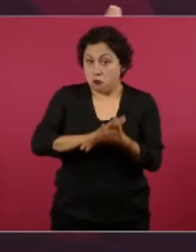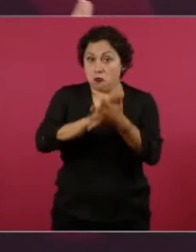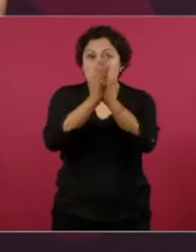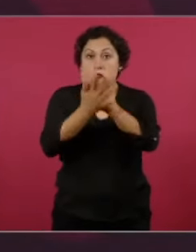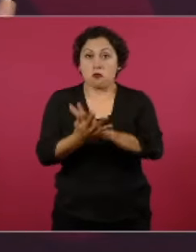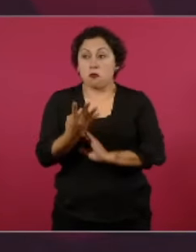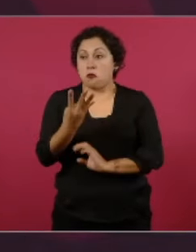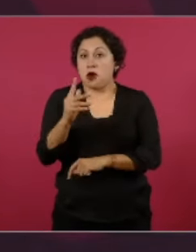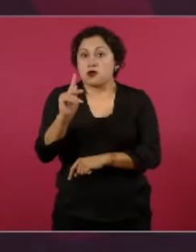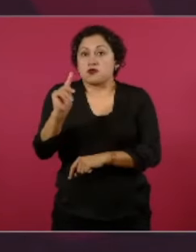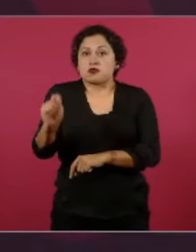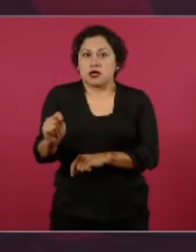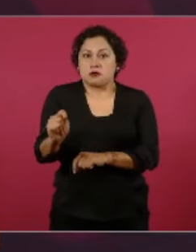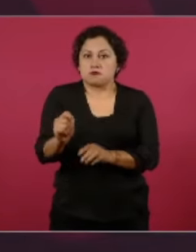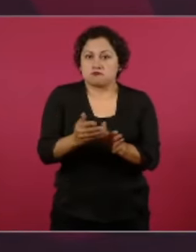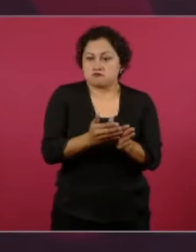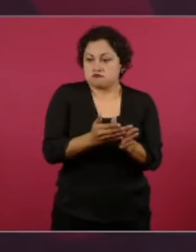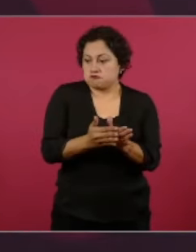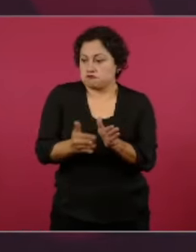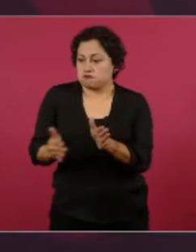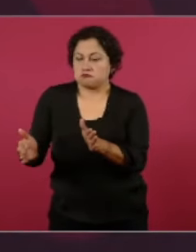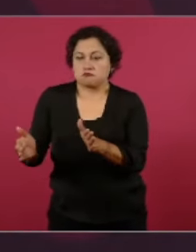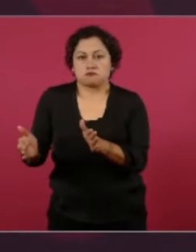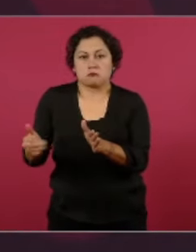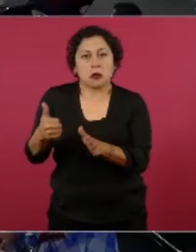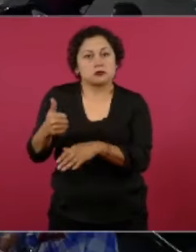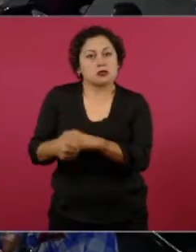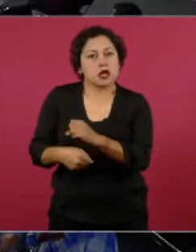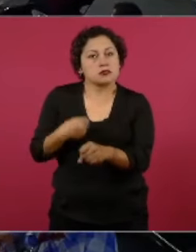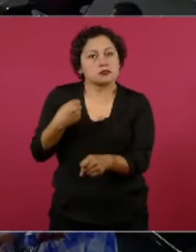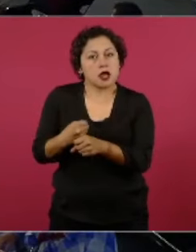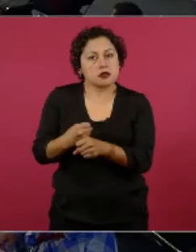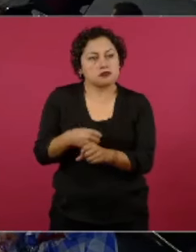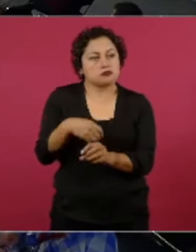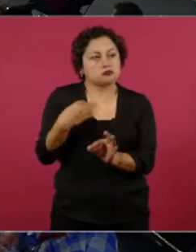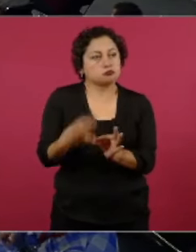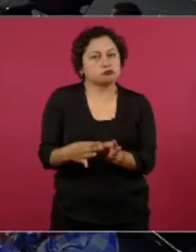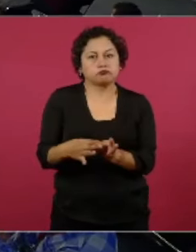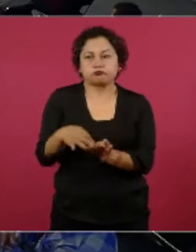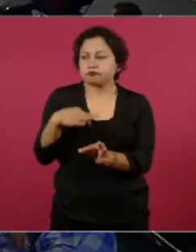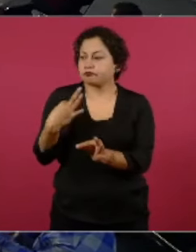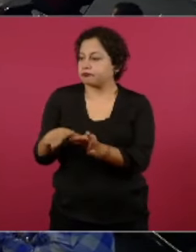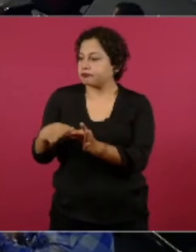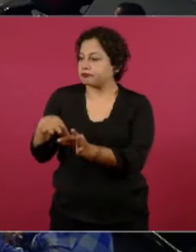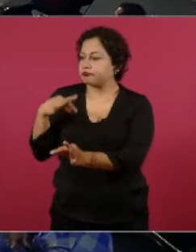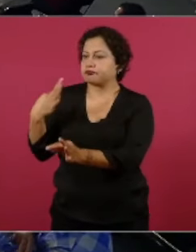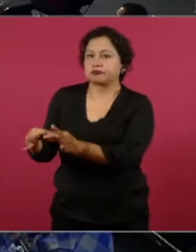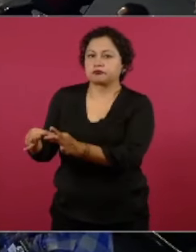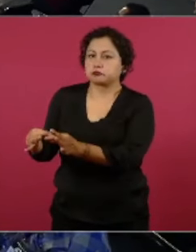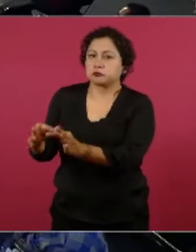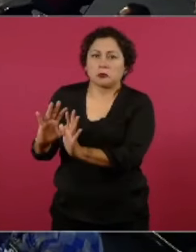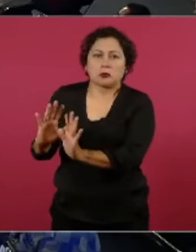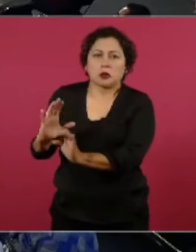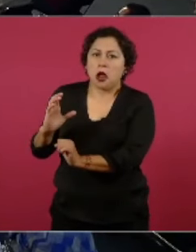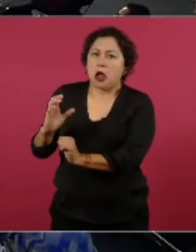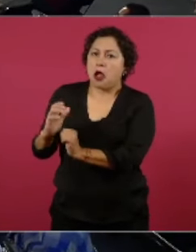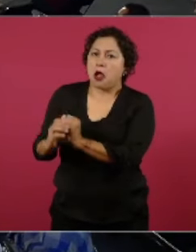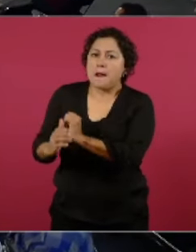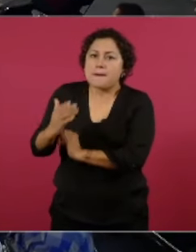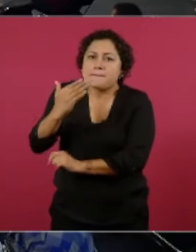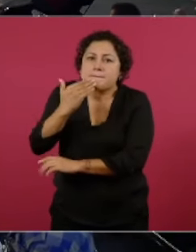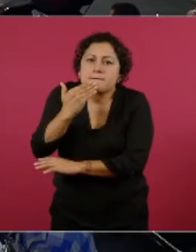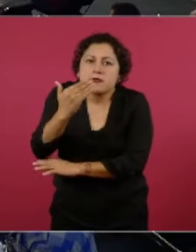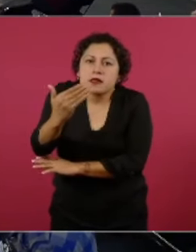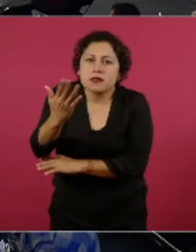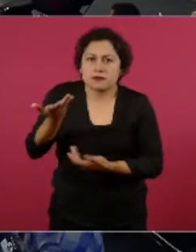resulta que estamos terminando muy bien, por eso la gente está